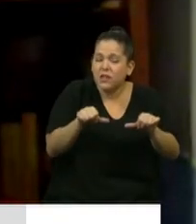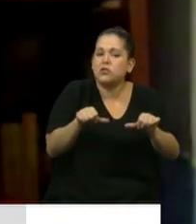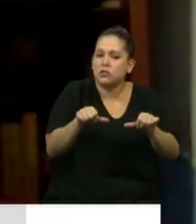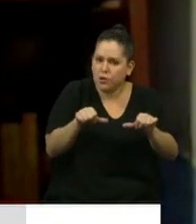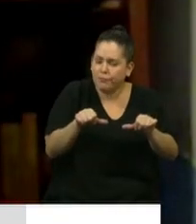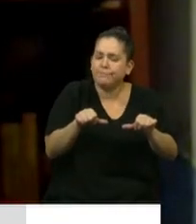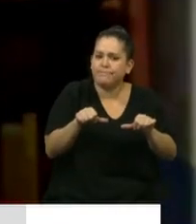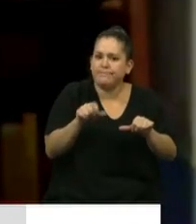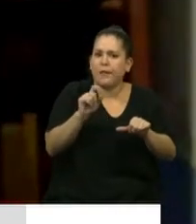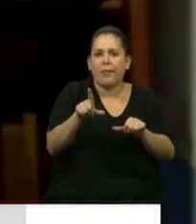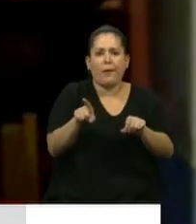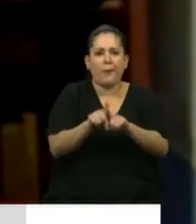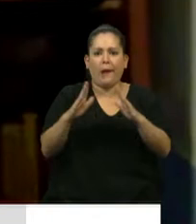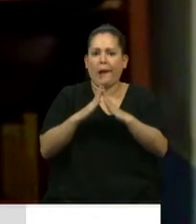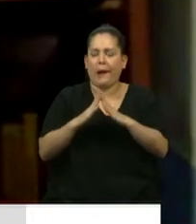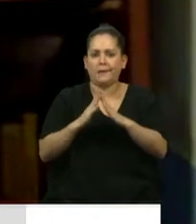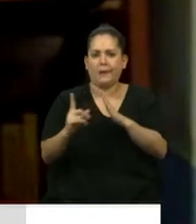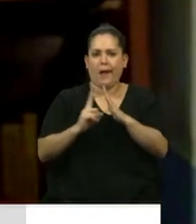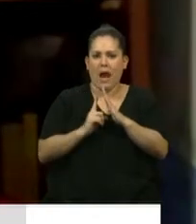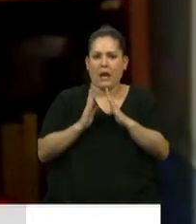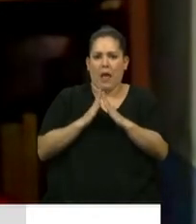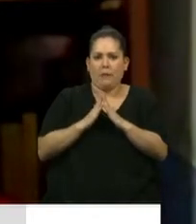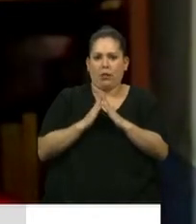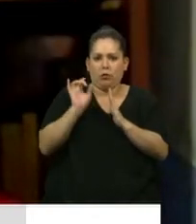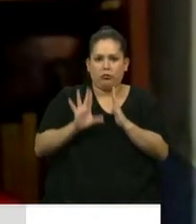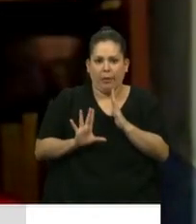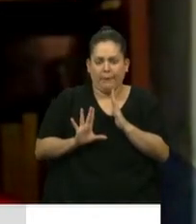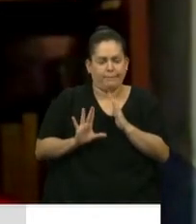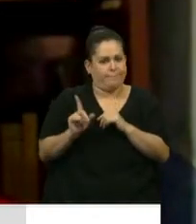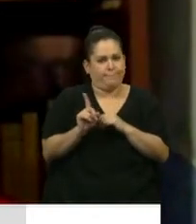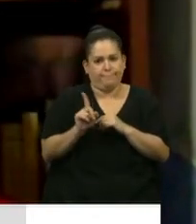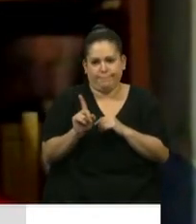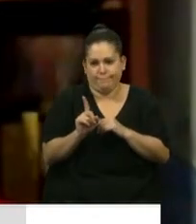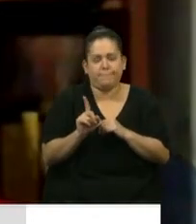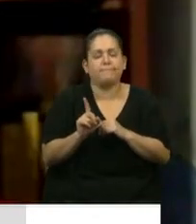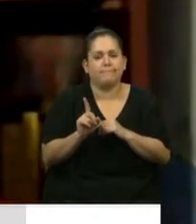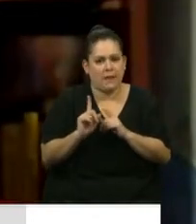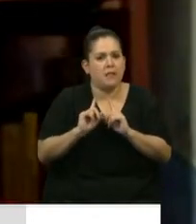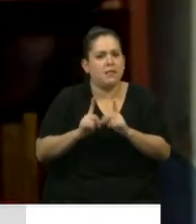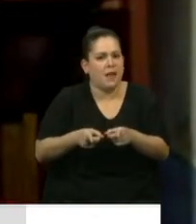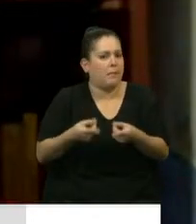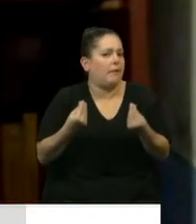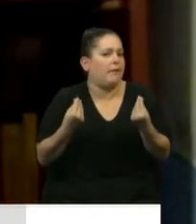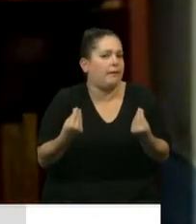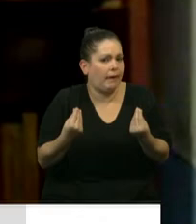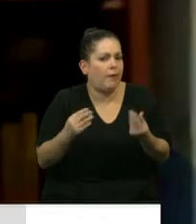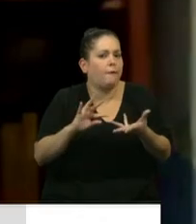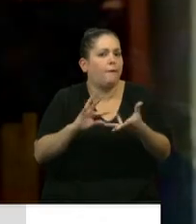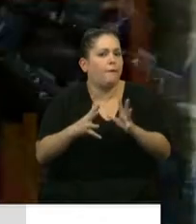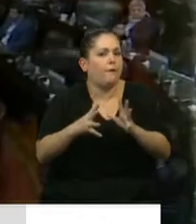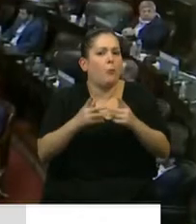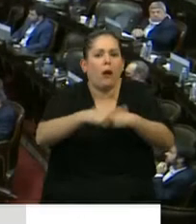vinculado al aislamiento social. Está vinculado, señor presidente, a todo tipo de